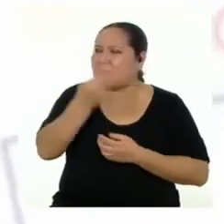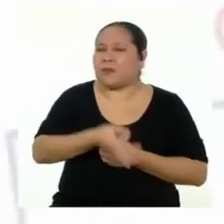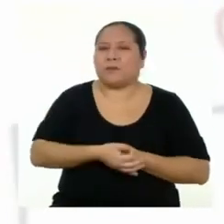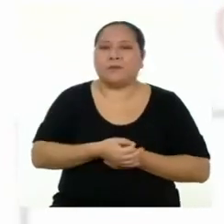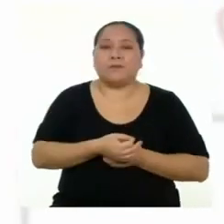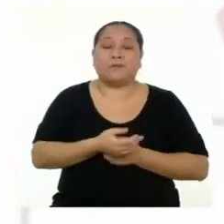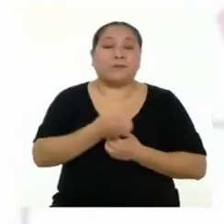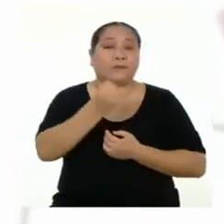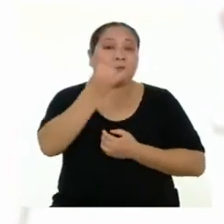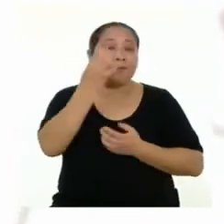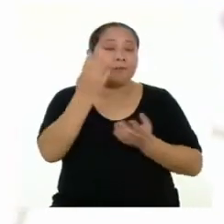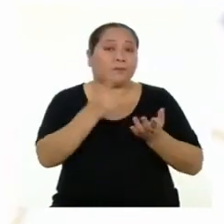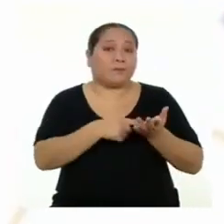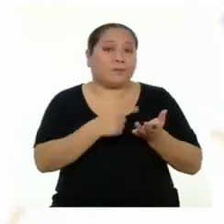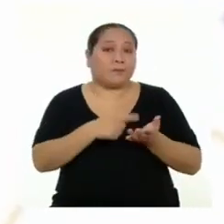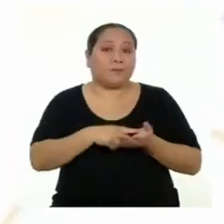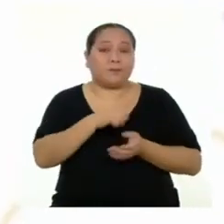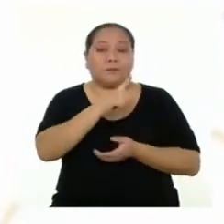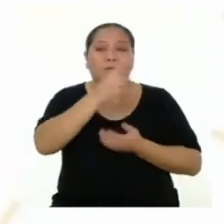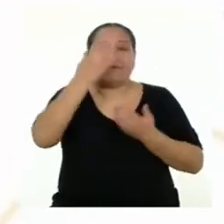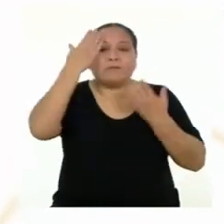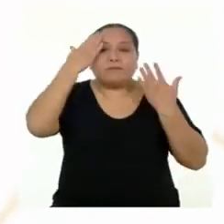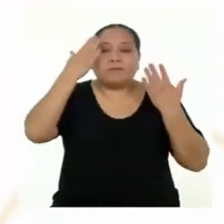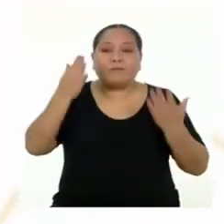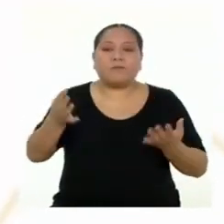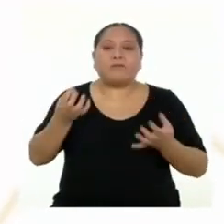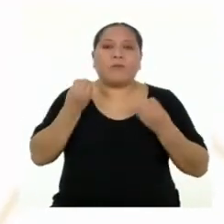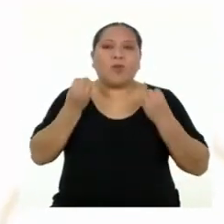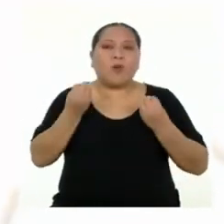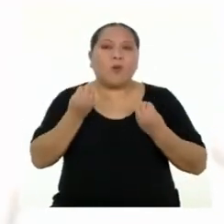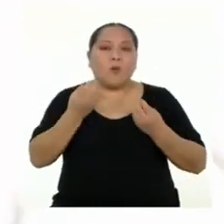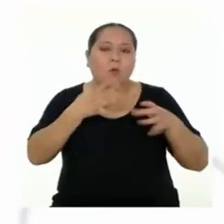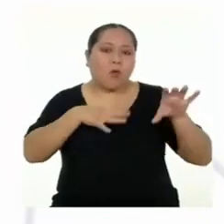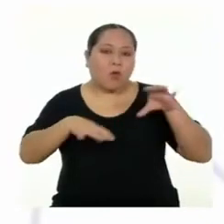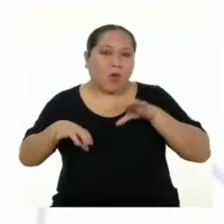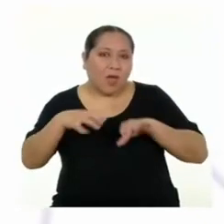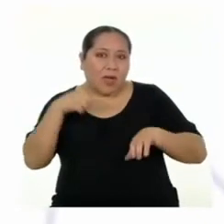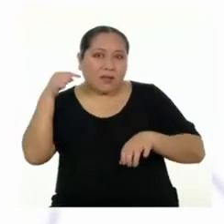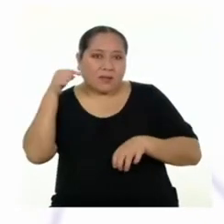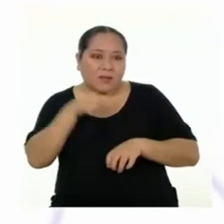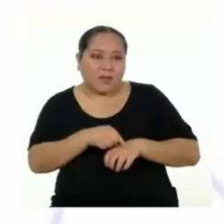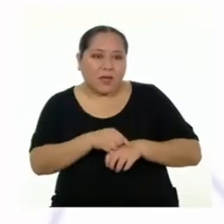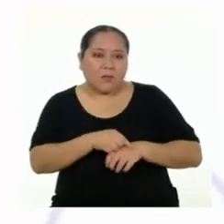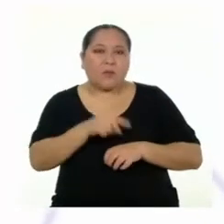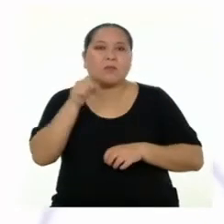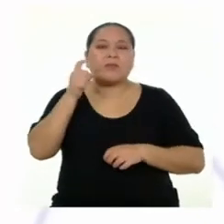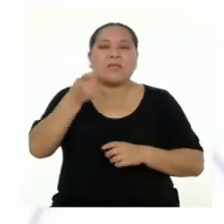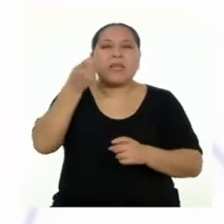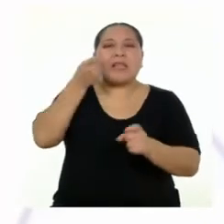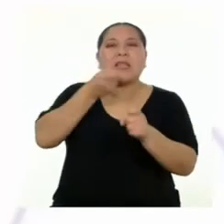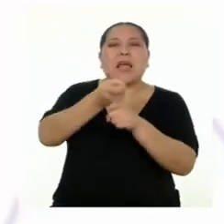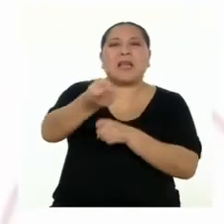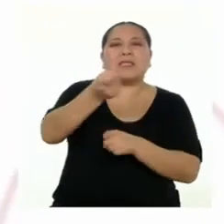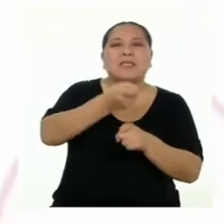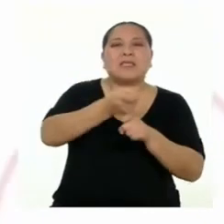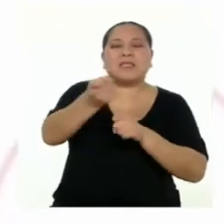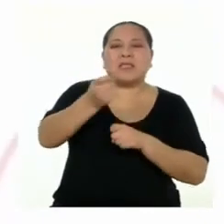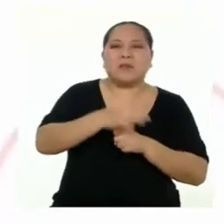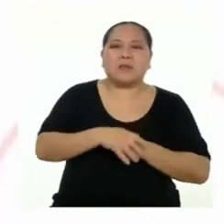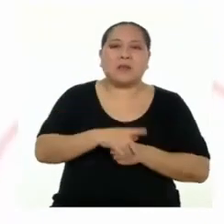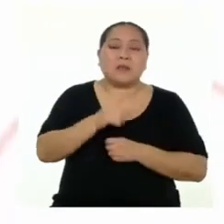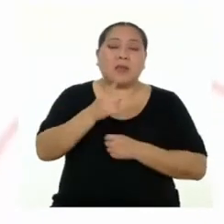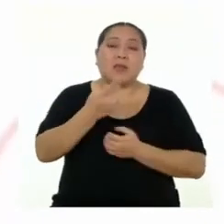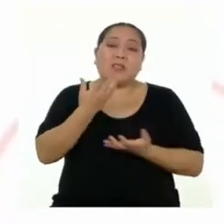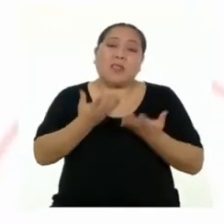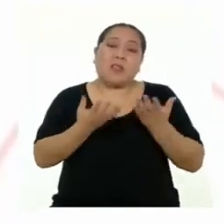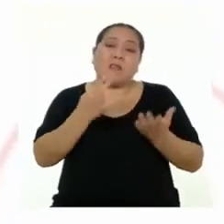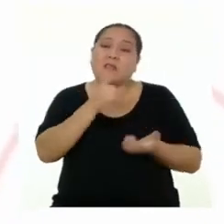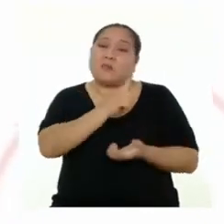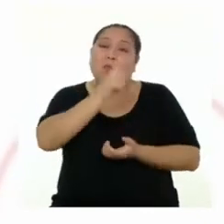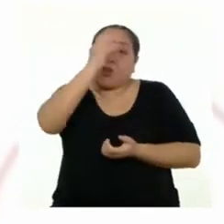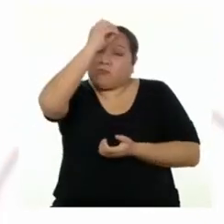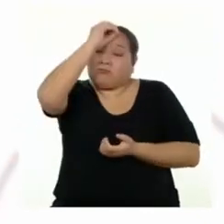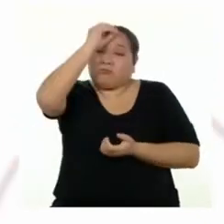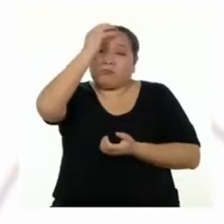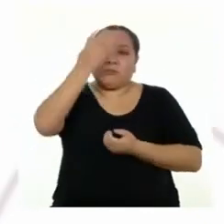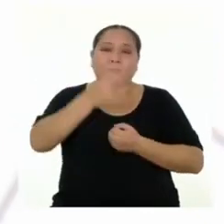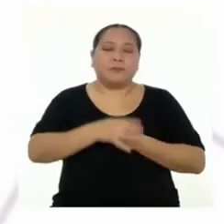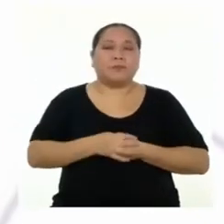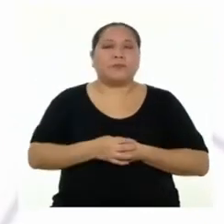no dimensionamos el impacto de nuestras acciones y decisiones. Y en muchos casos, es por simple desconocimiento.